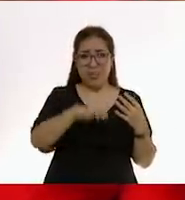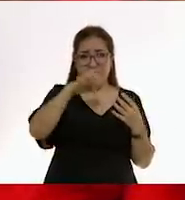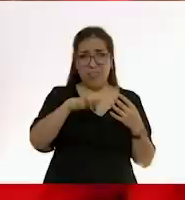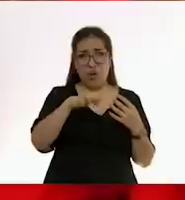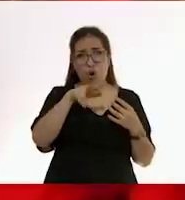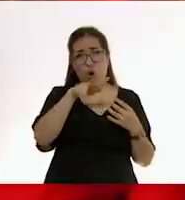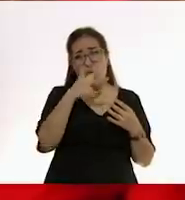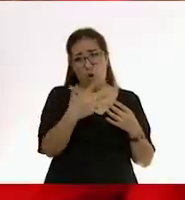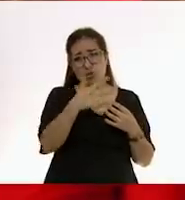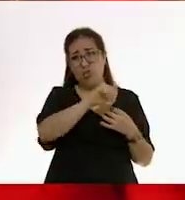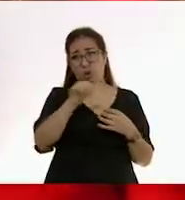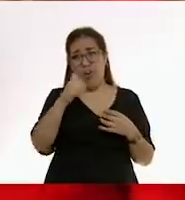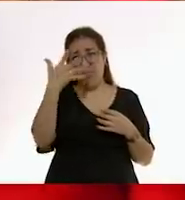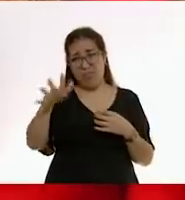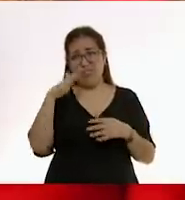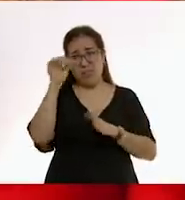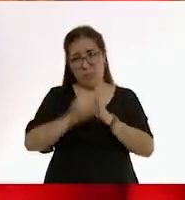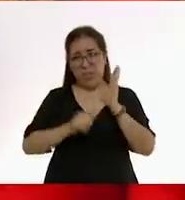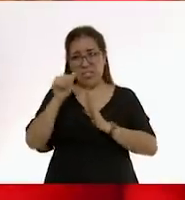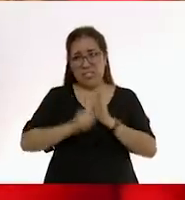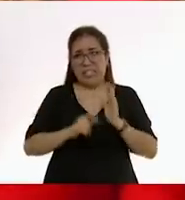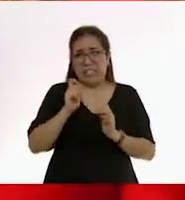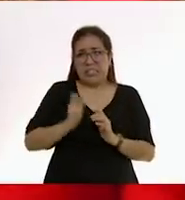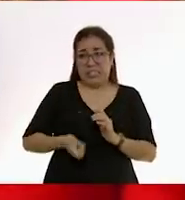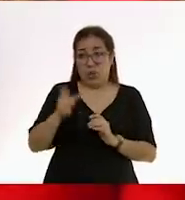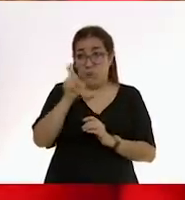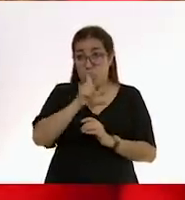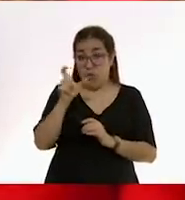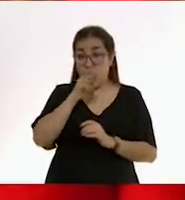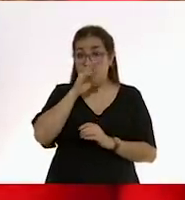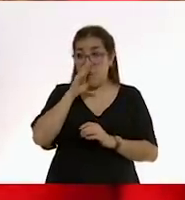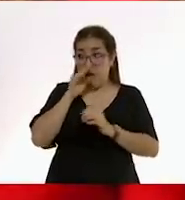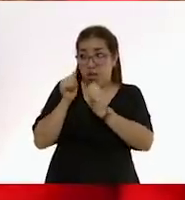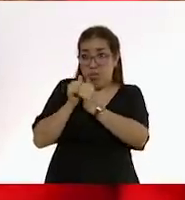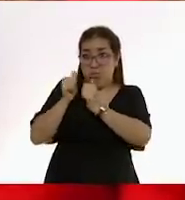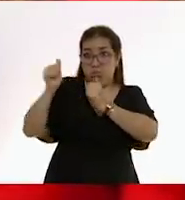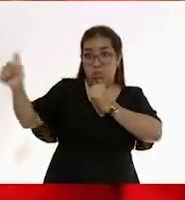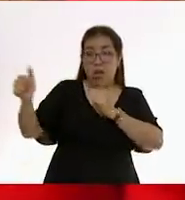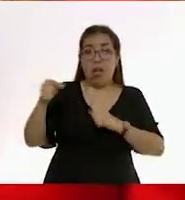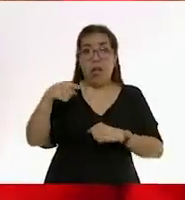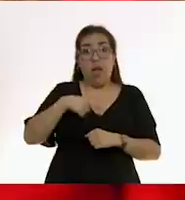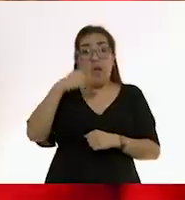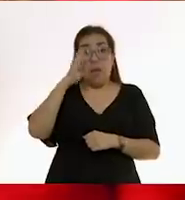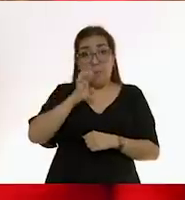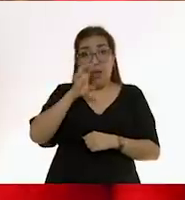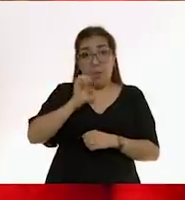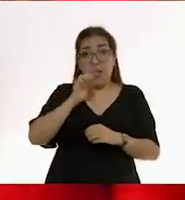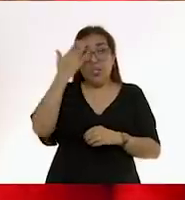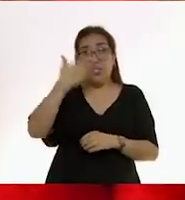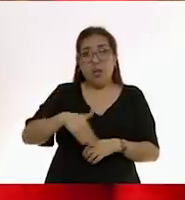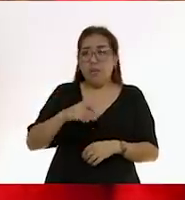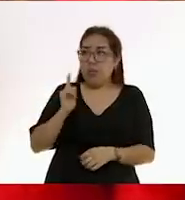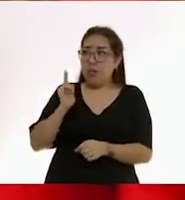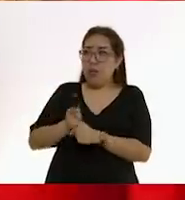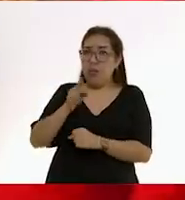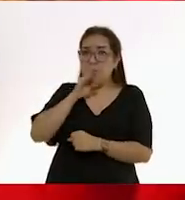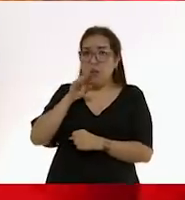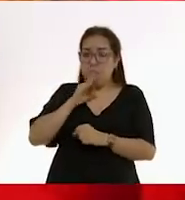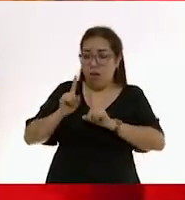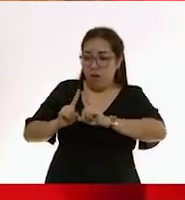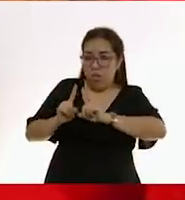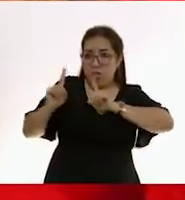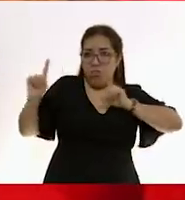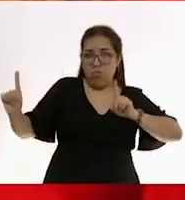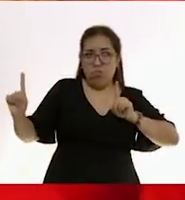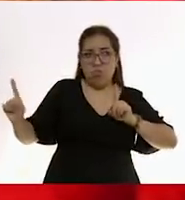la angustia de separación. La angustia de separación es en realidad que el bebé entiende que él y su mamá son distintos. Tiene una